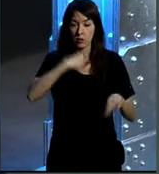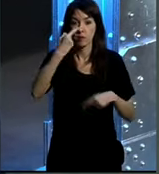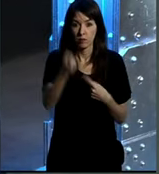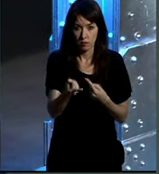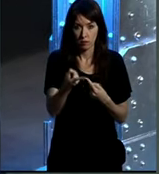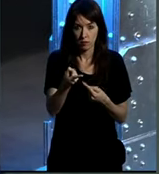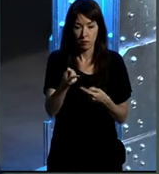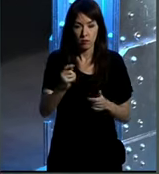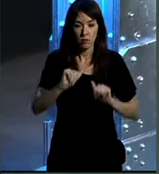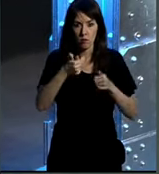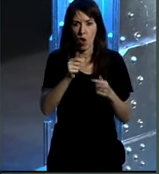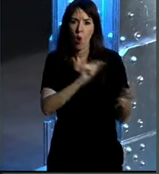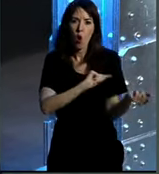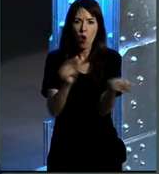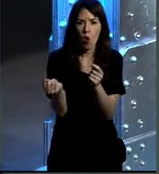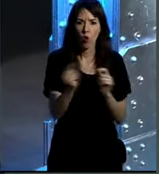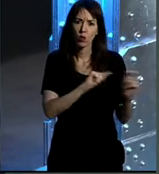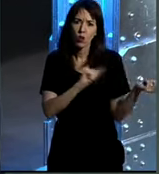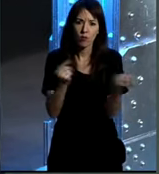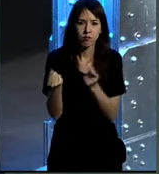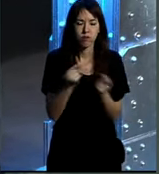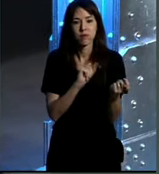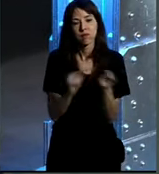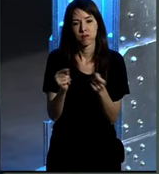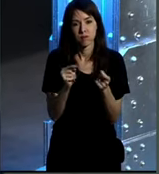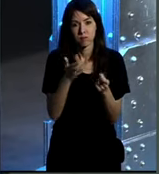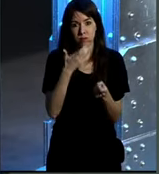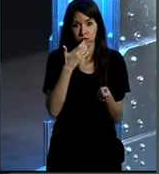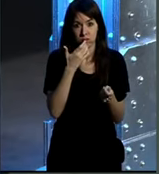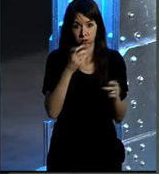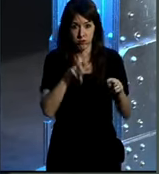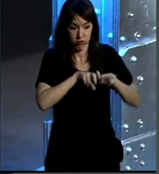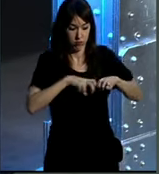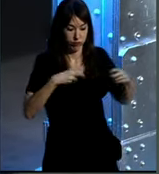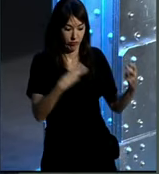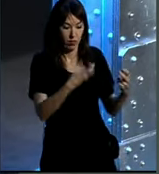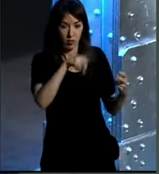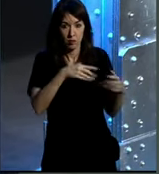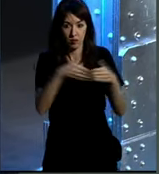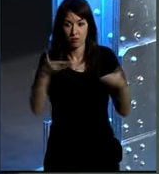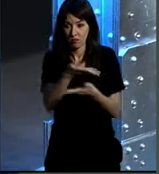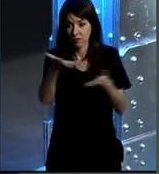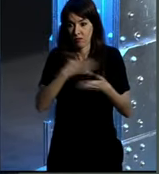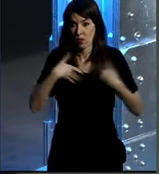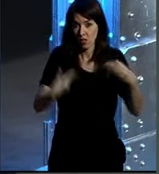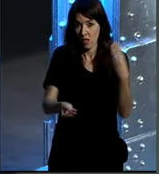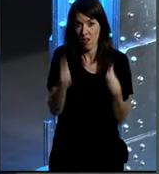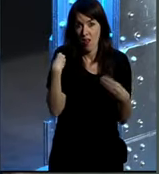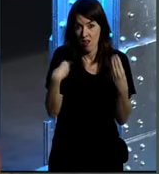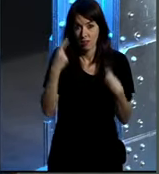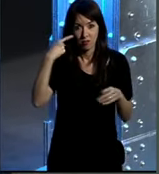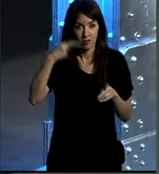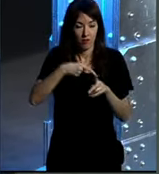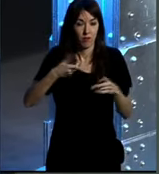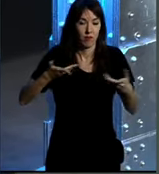procederemos a un coloquio tanto entre los propios miembros de la mesa como abierto a todos ustedes para que puedan